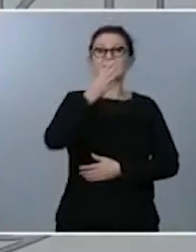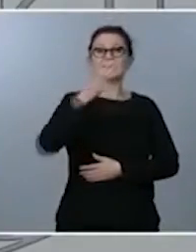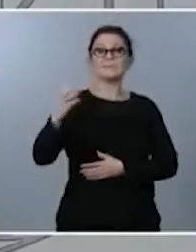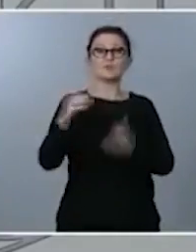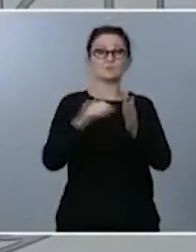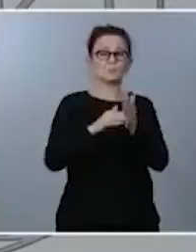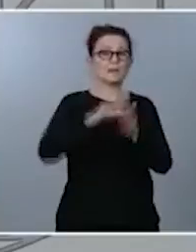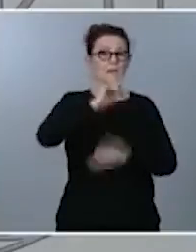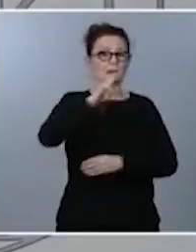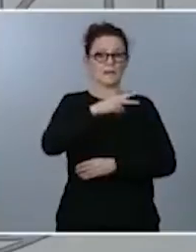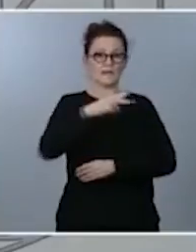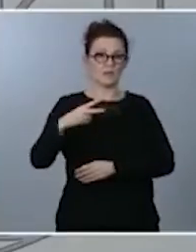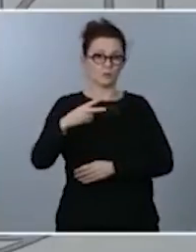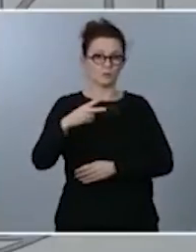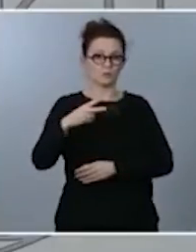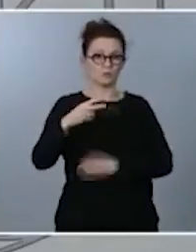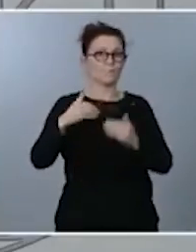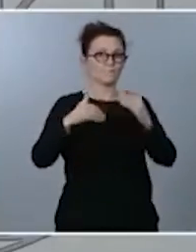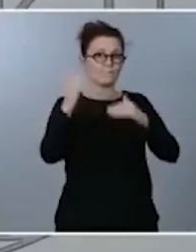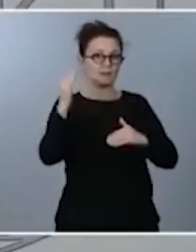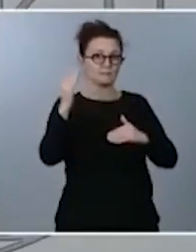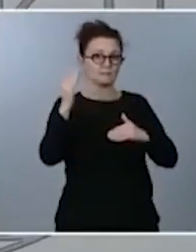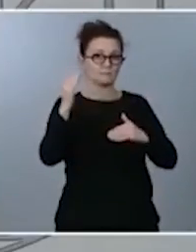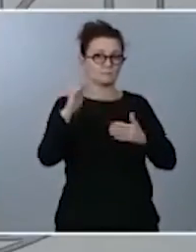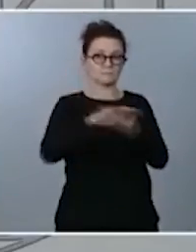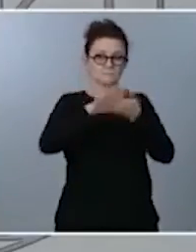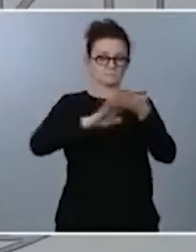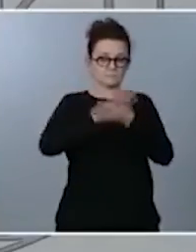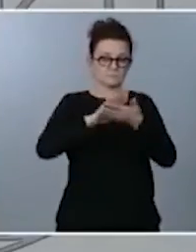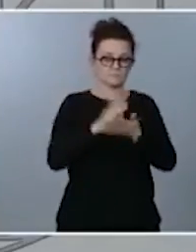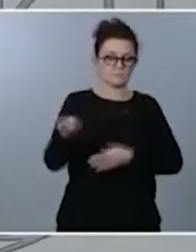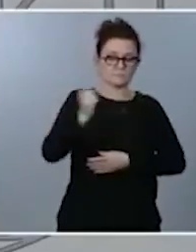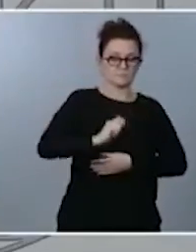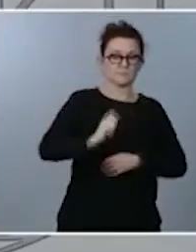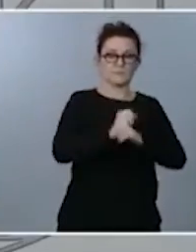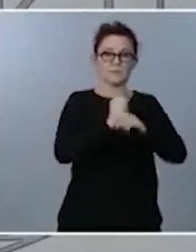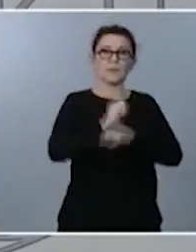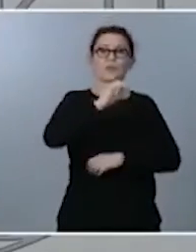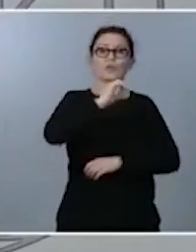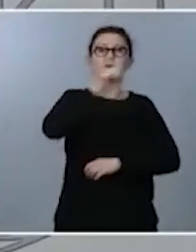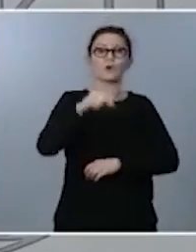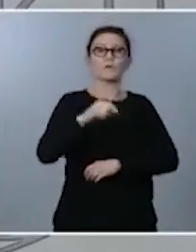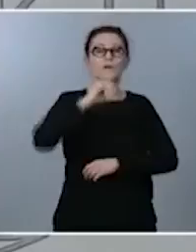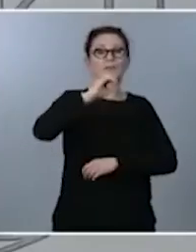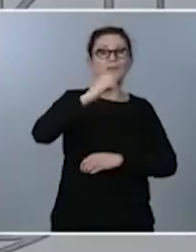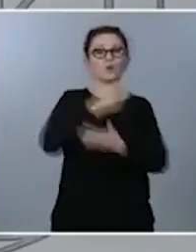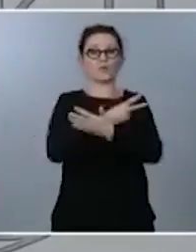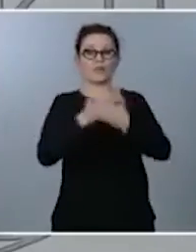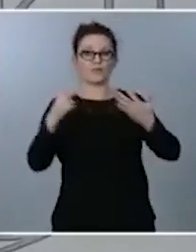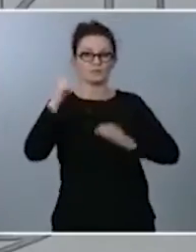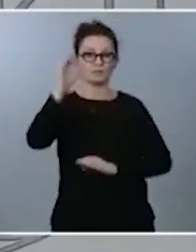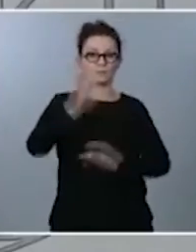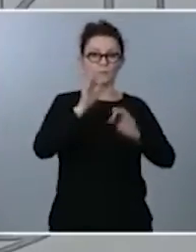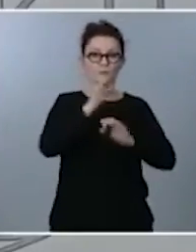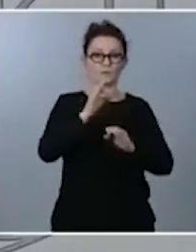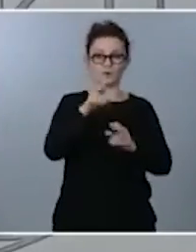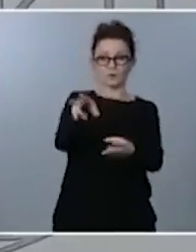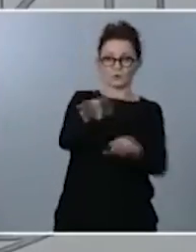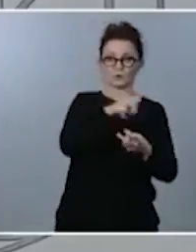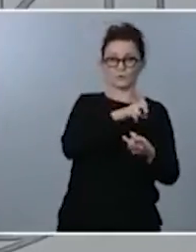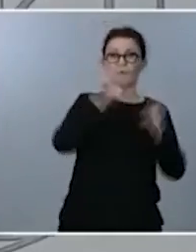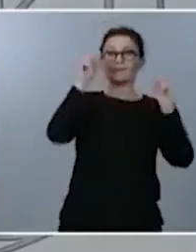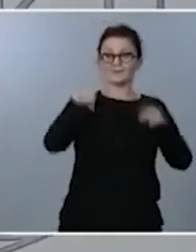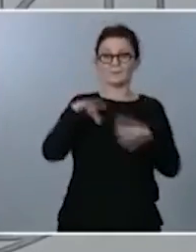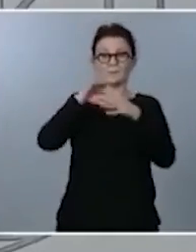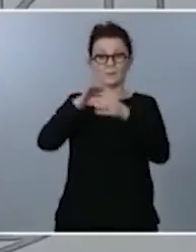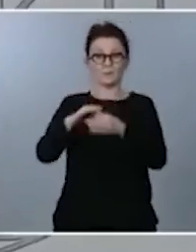en el caso de rentas del trabajo insisto 0,017% de los contribuyentes o aquellas que tienen que ver con las rentas de capital